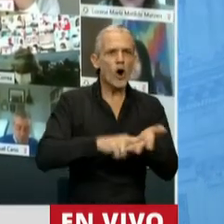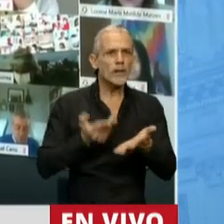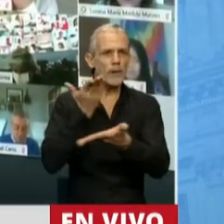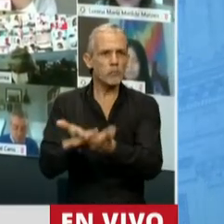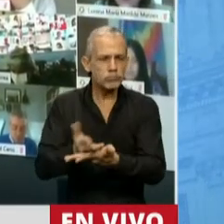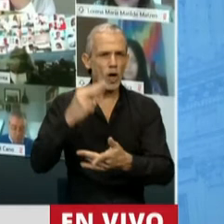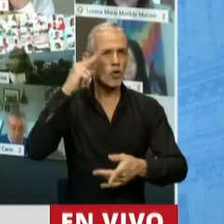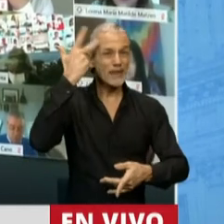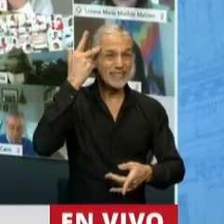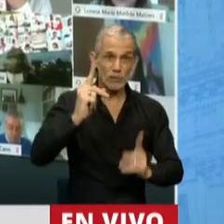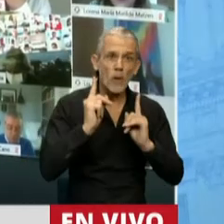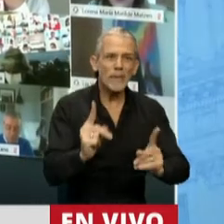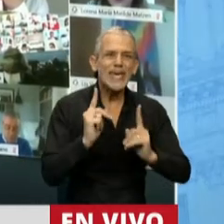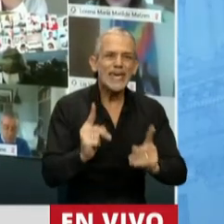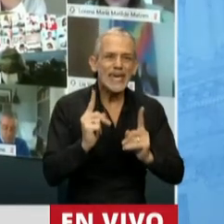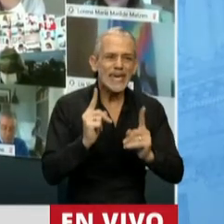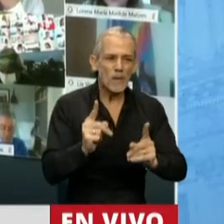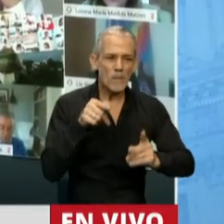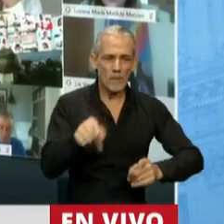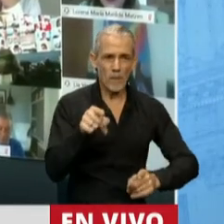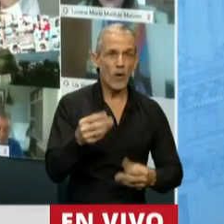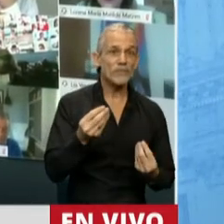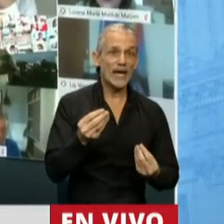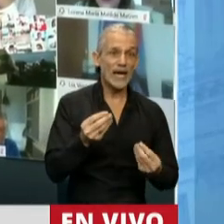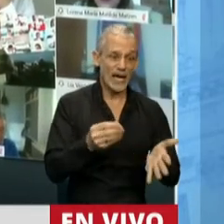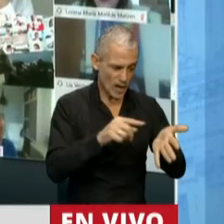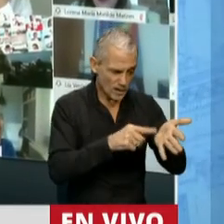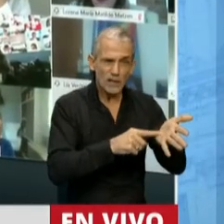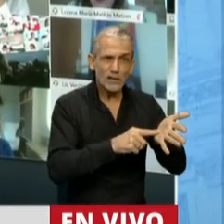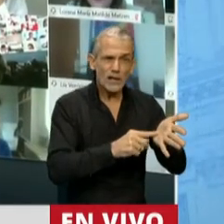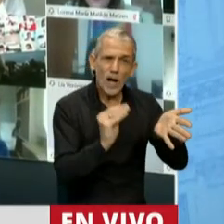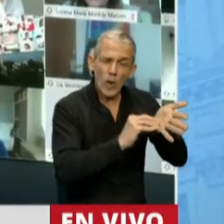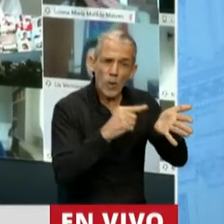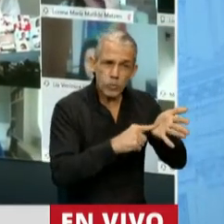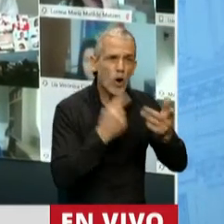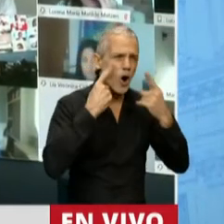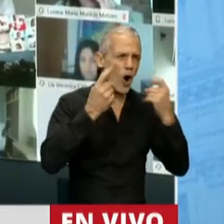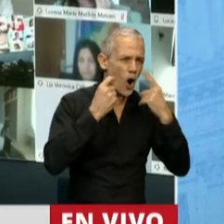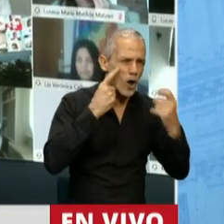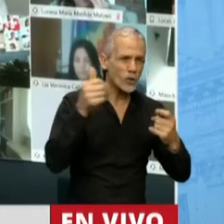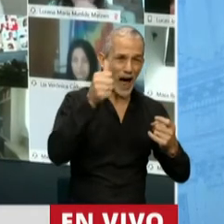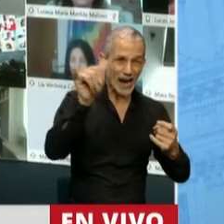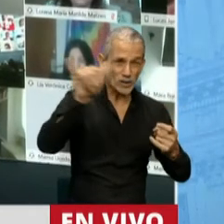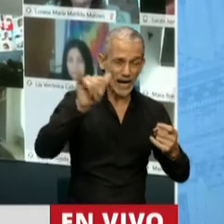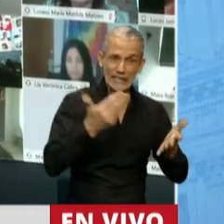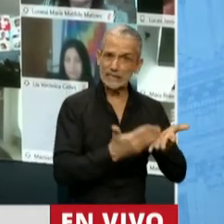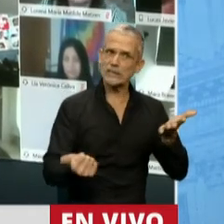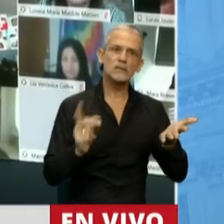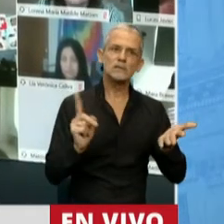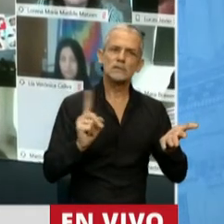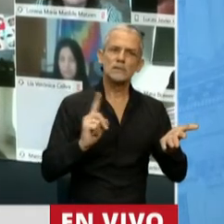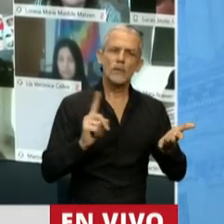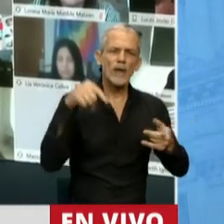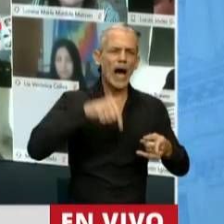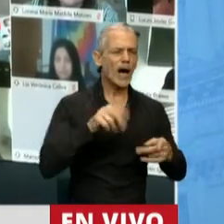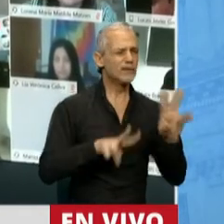en el mismo sentido de que no se excluya con esta cláusula el control. Presidente, lo que se está buscando